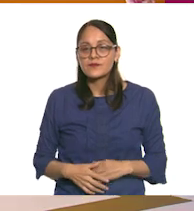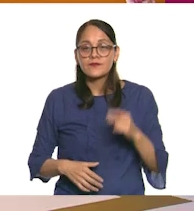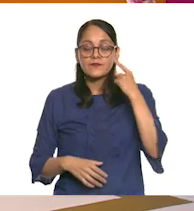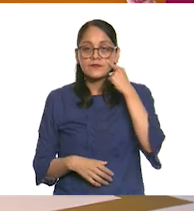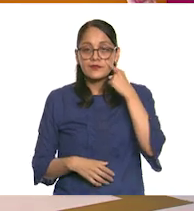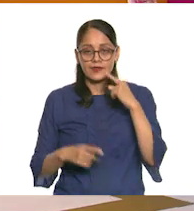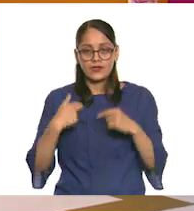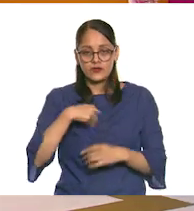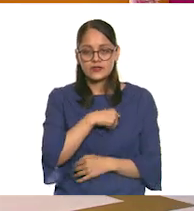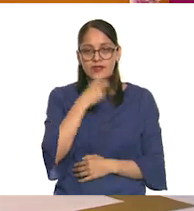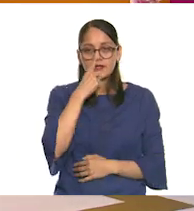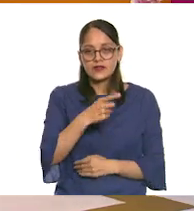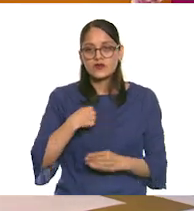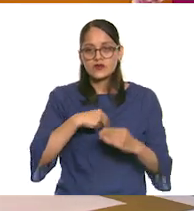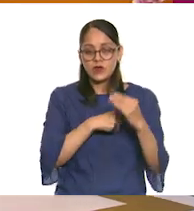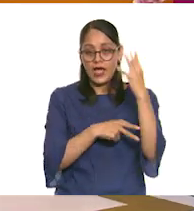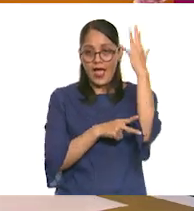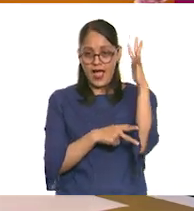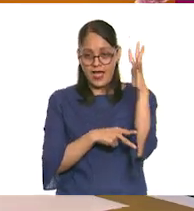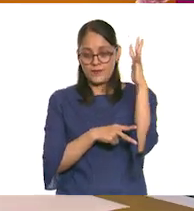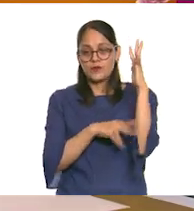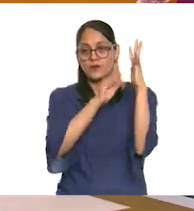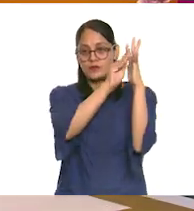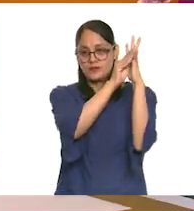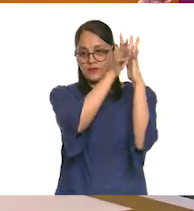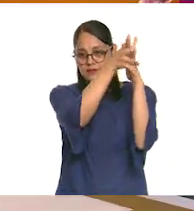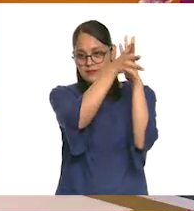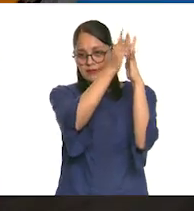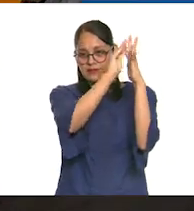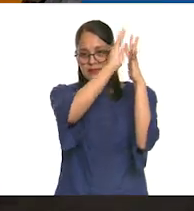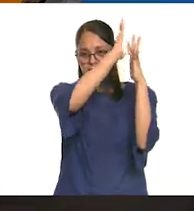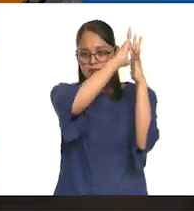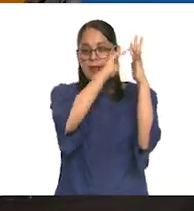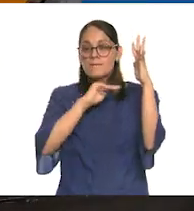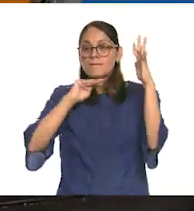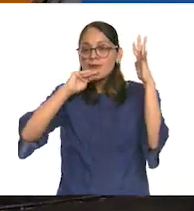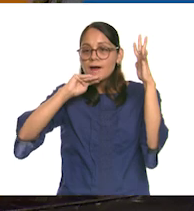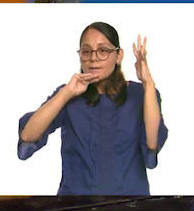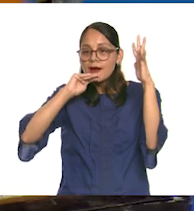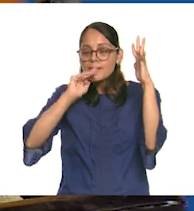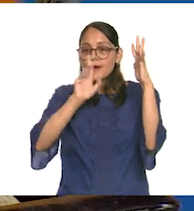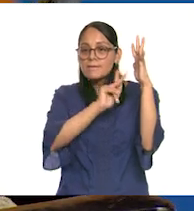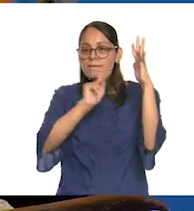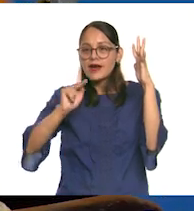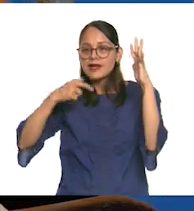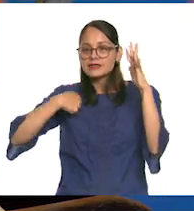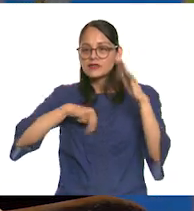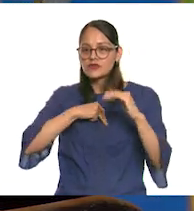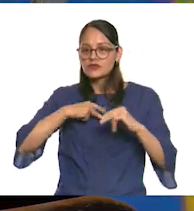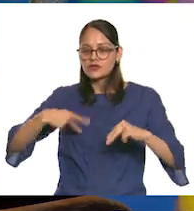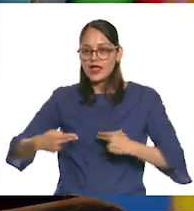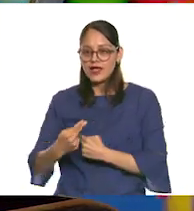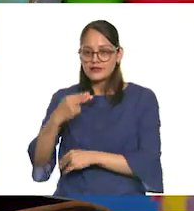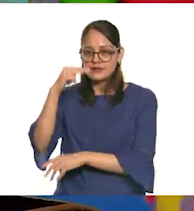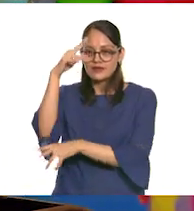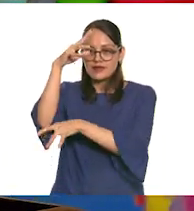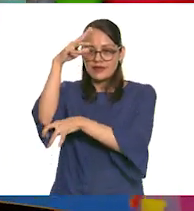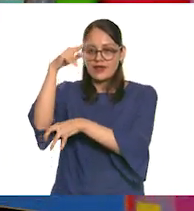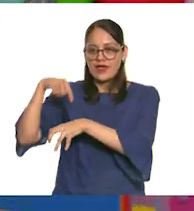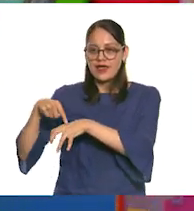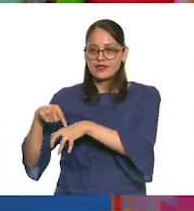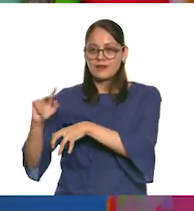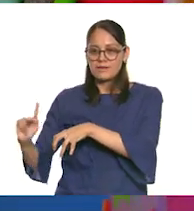Bueno, dijimos que íbamos a utilizar un árbol porque nuestra mamá son nuestras raíces. Y a partir de ahí se